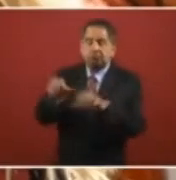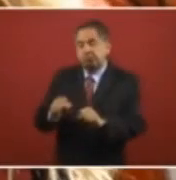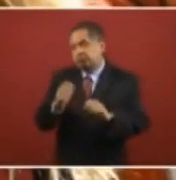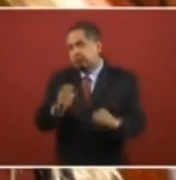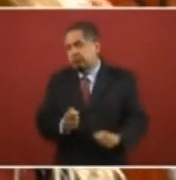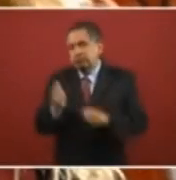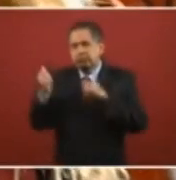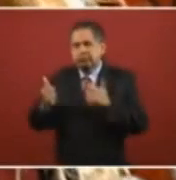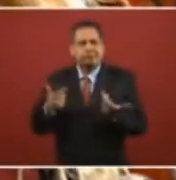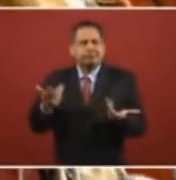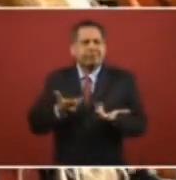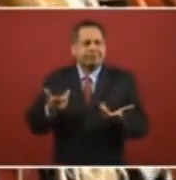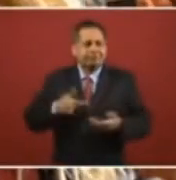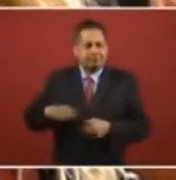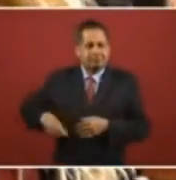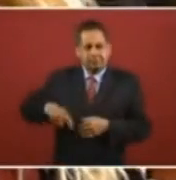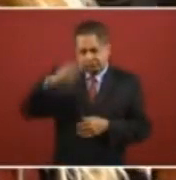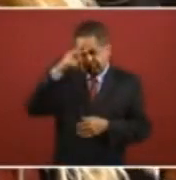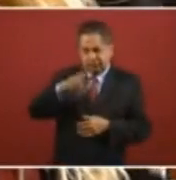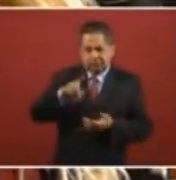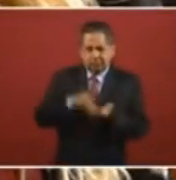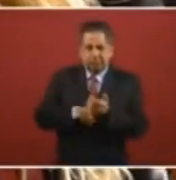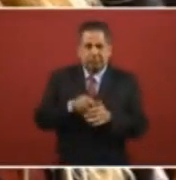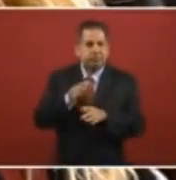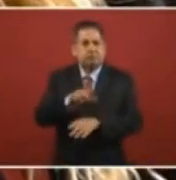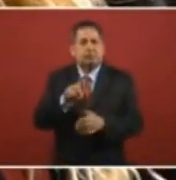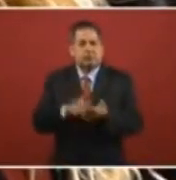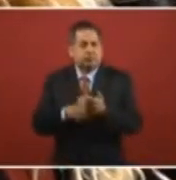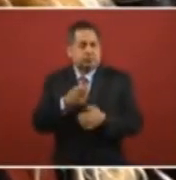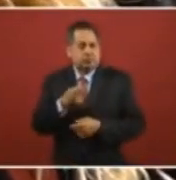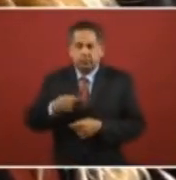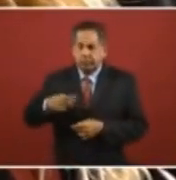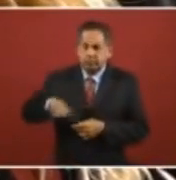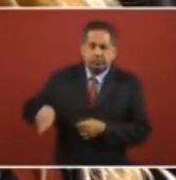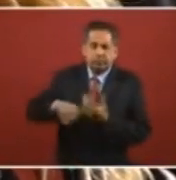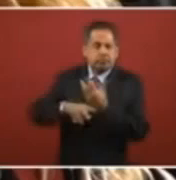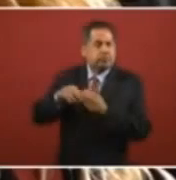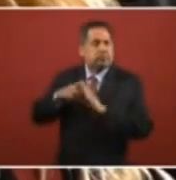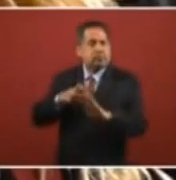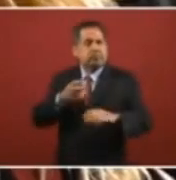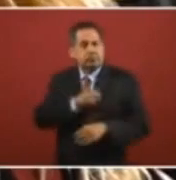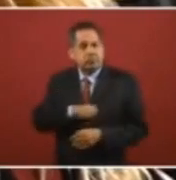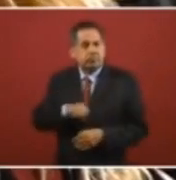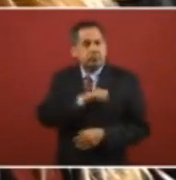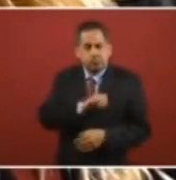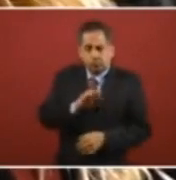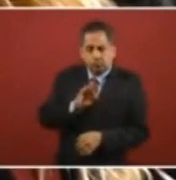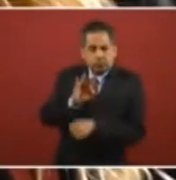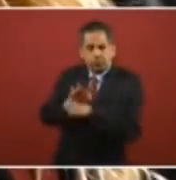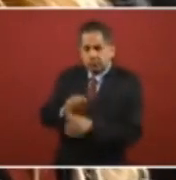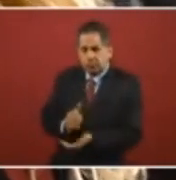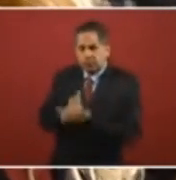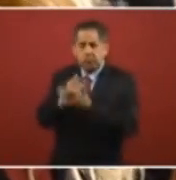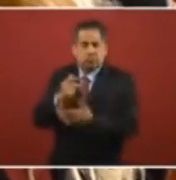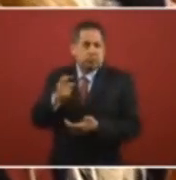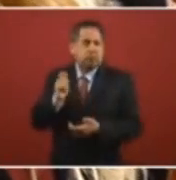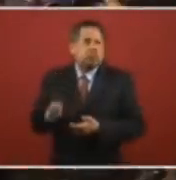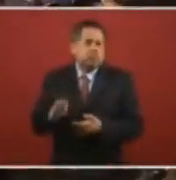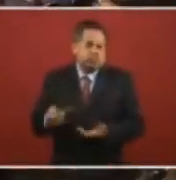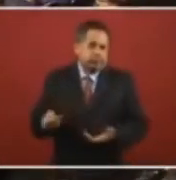detengan? ¿Qué está haciendo el gobierno con respecto a la salud de los migrantes, que es de una situación muy precaria?